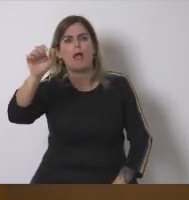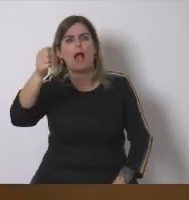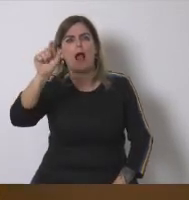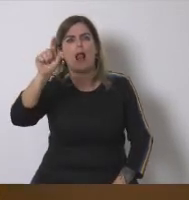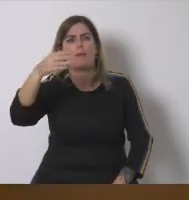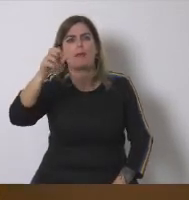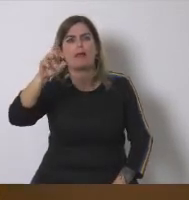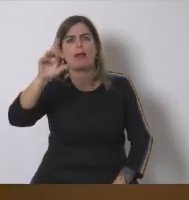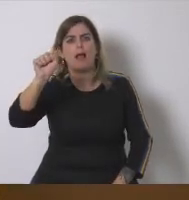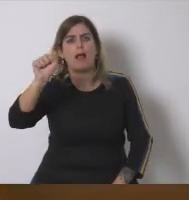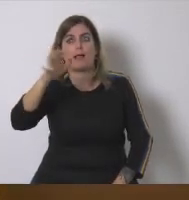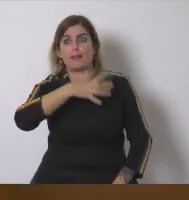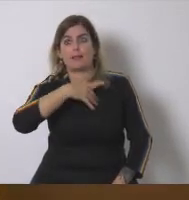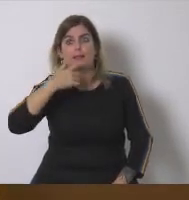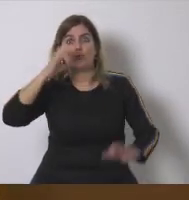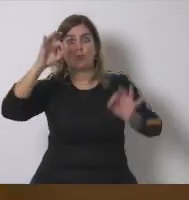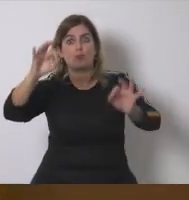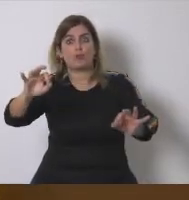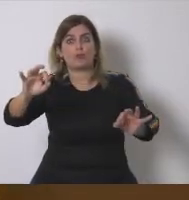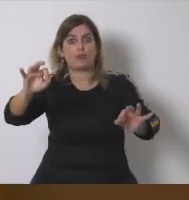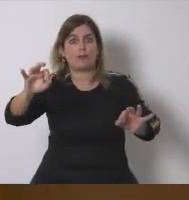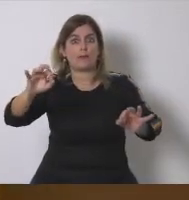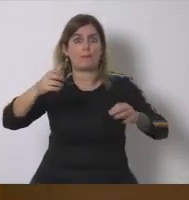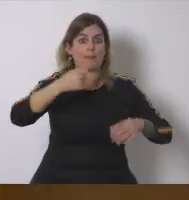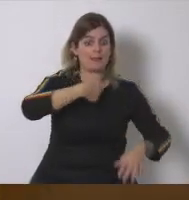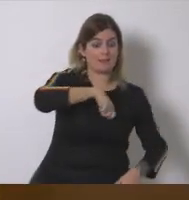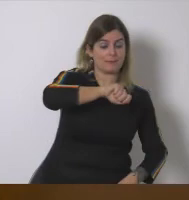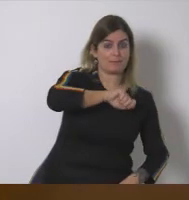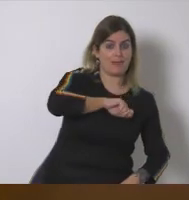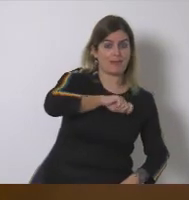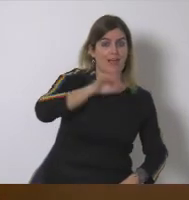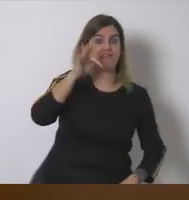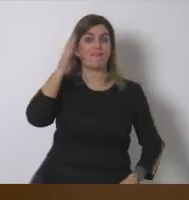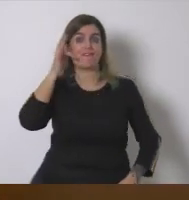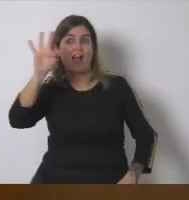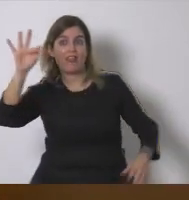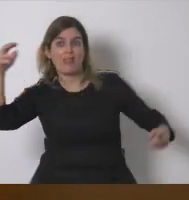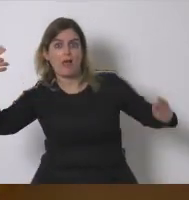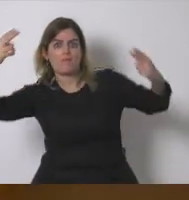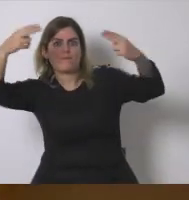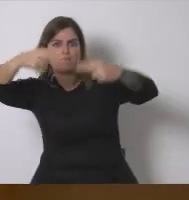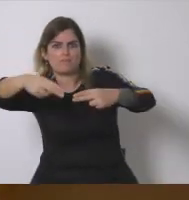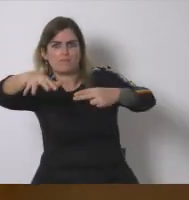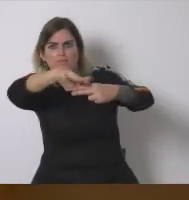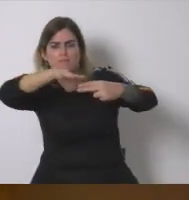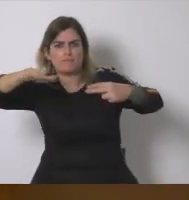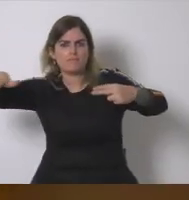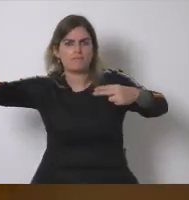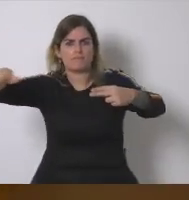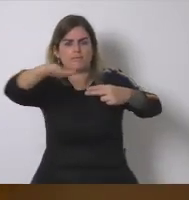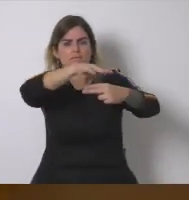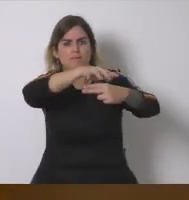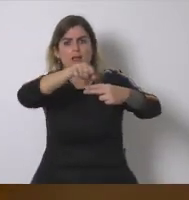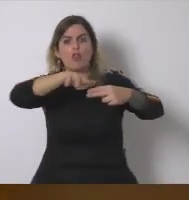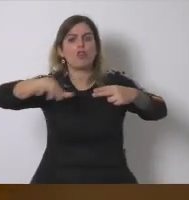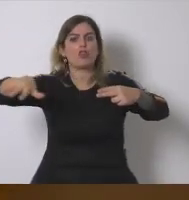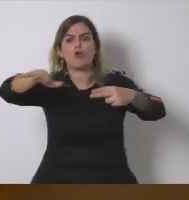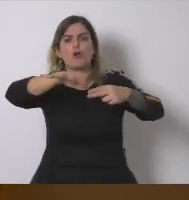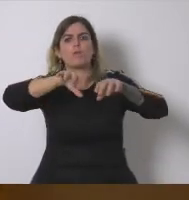la albera que está en la frontera entre España y Francia